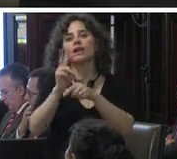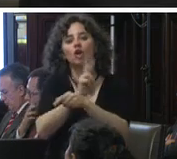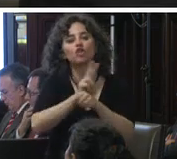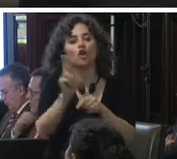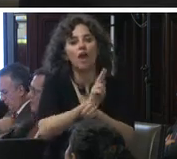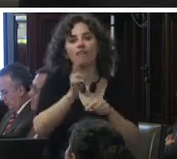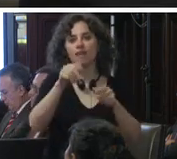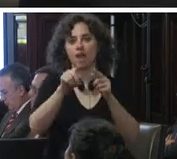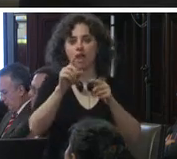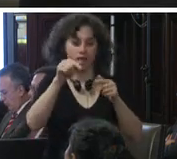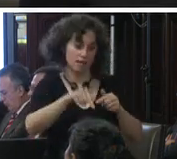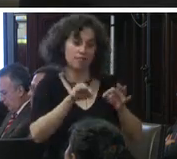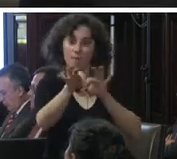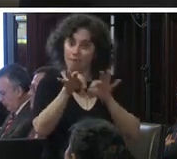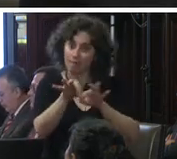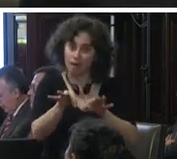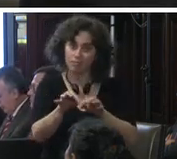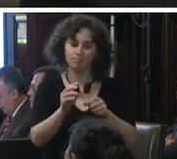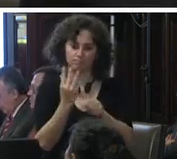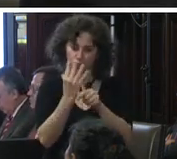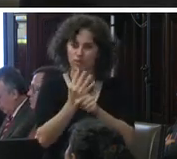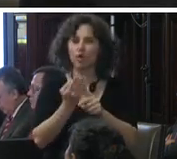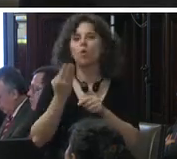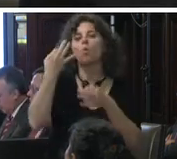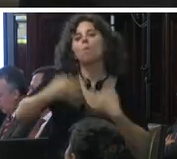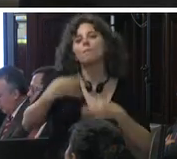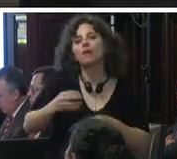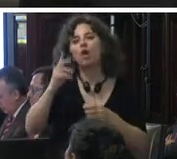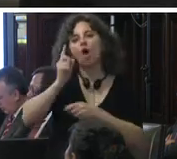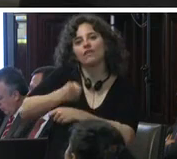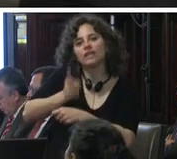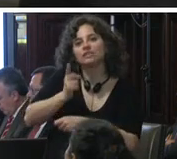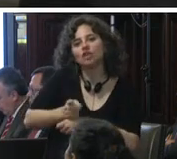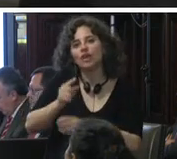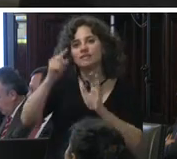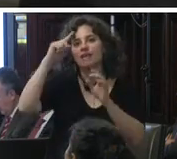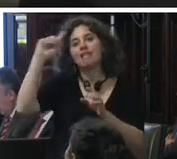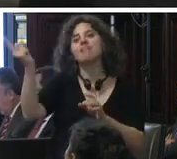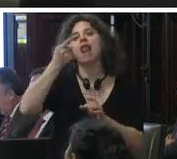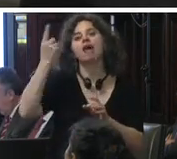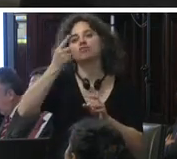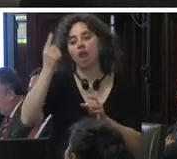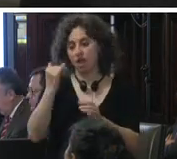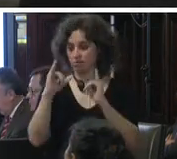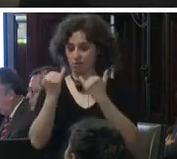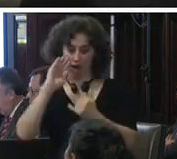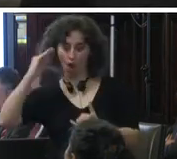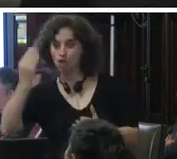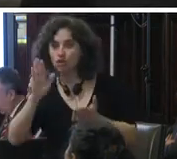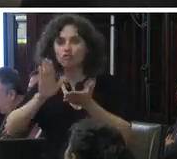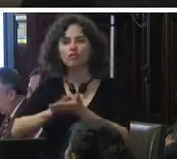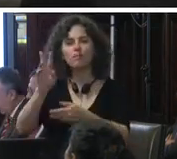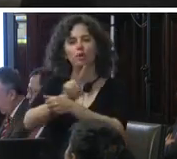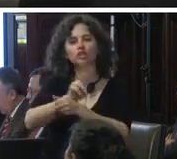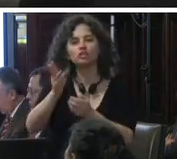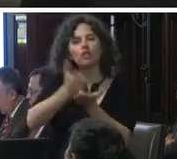de convencionalidad sobre estas medidas cuarto cumplir con las obligaciones internacionales reconocidas en materia de